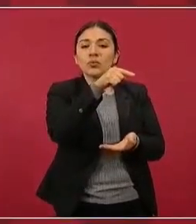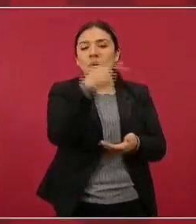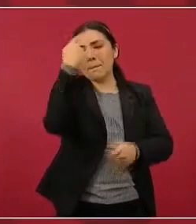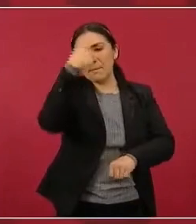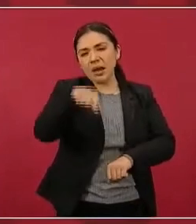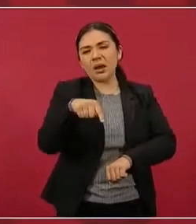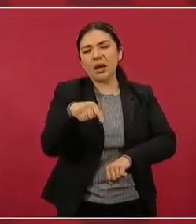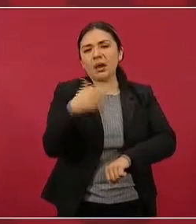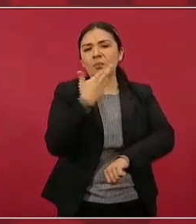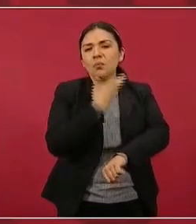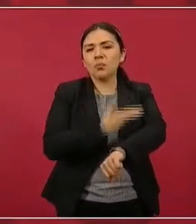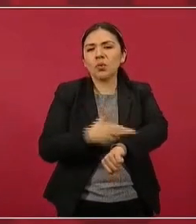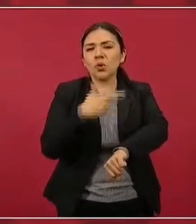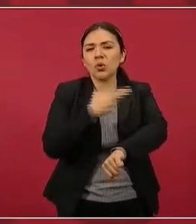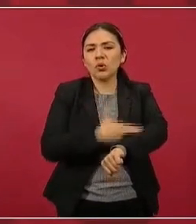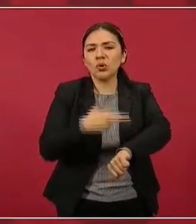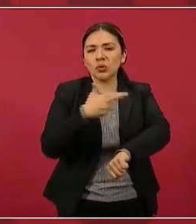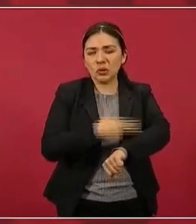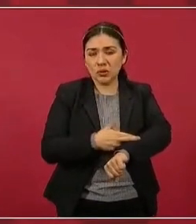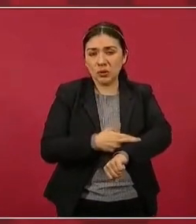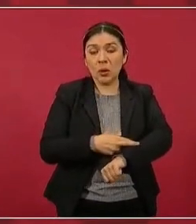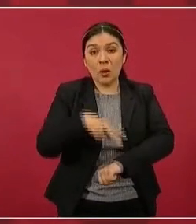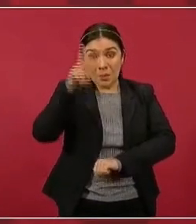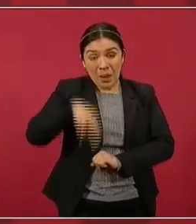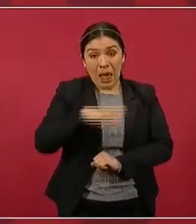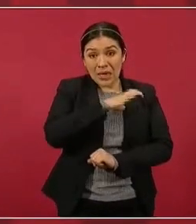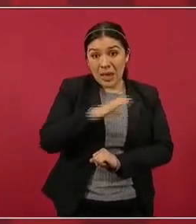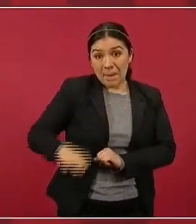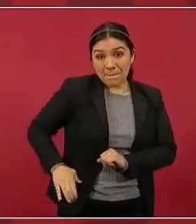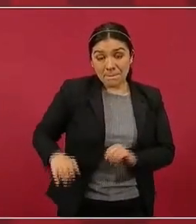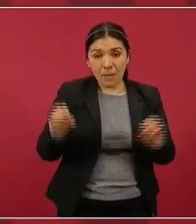que ni siquiera era campaña